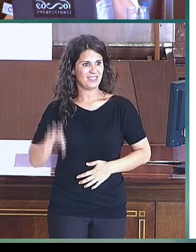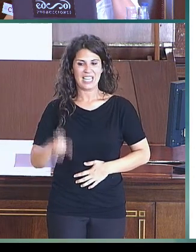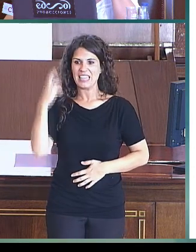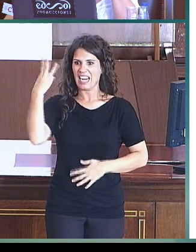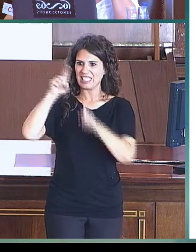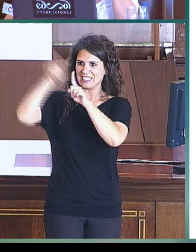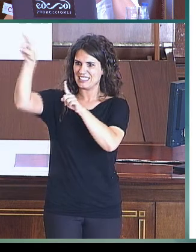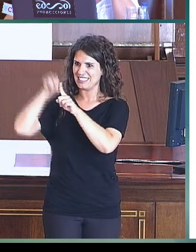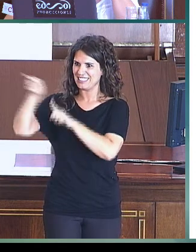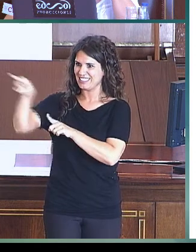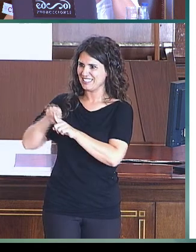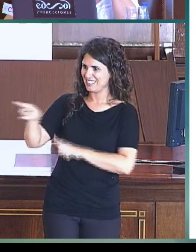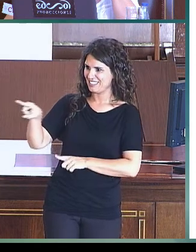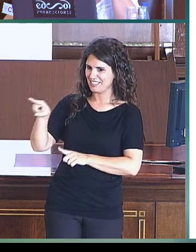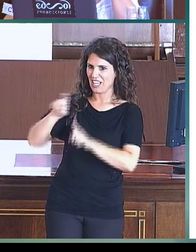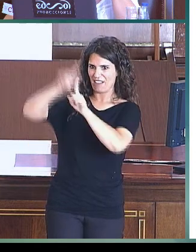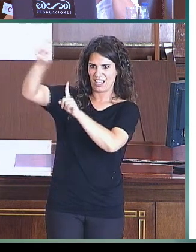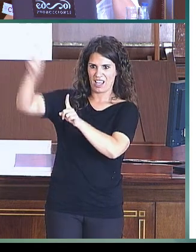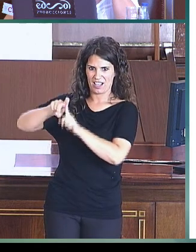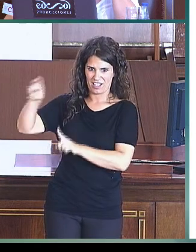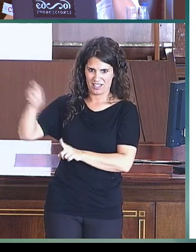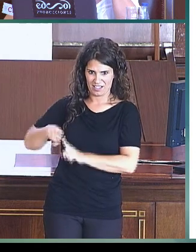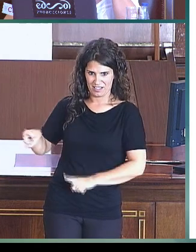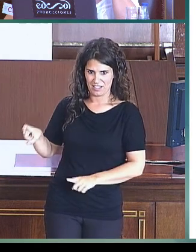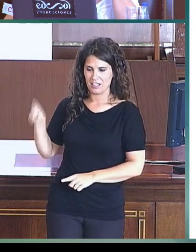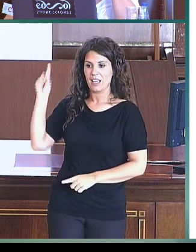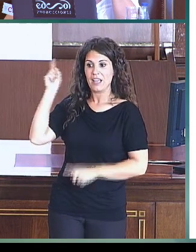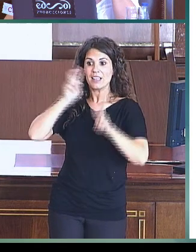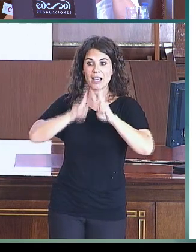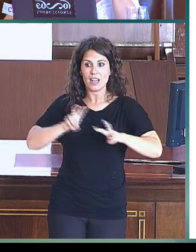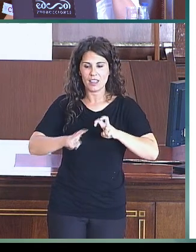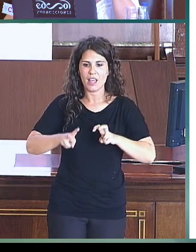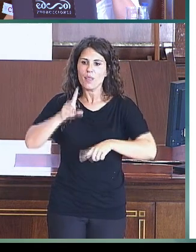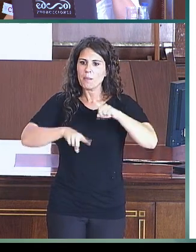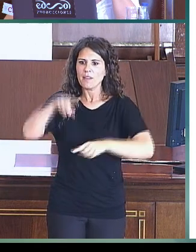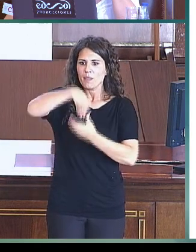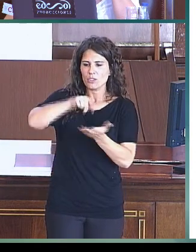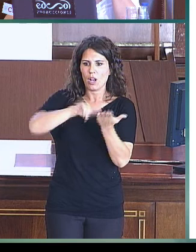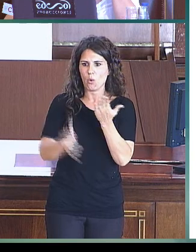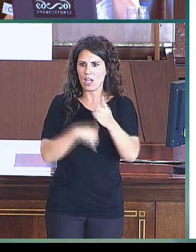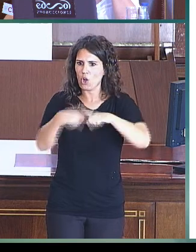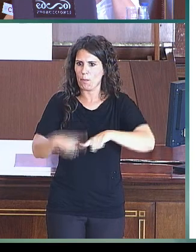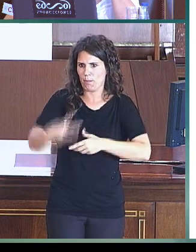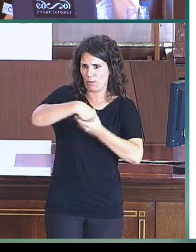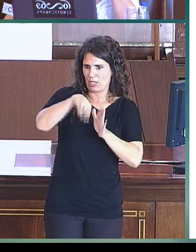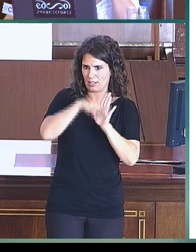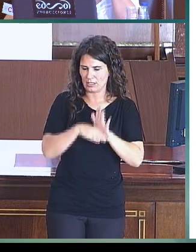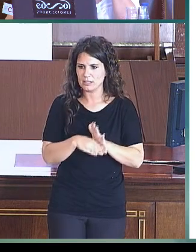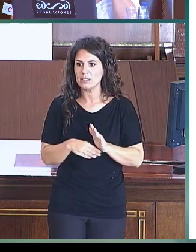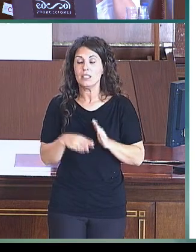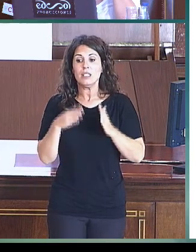mostrar los datos analizados por componentes del lenguaje, lo que podemos ver es que